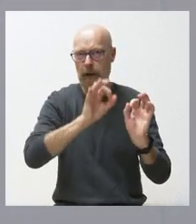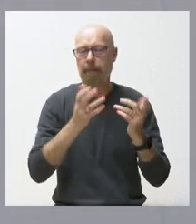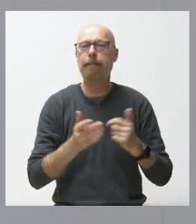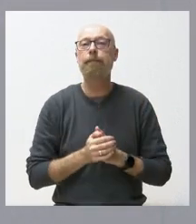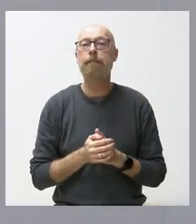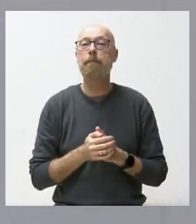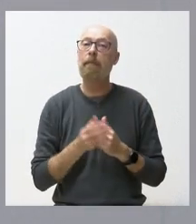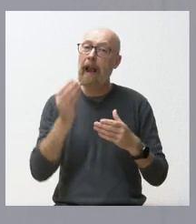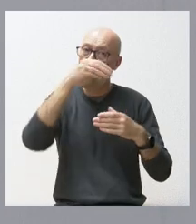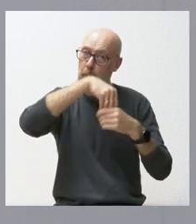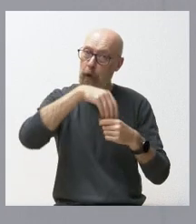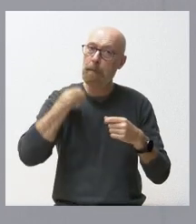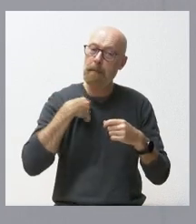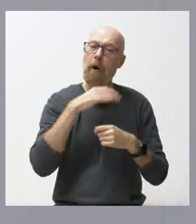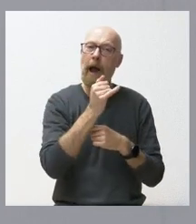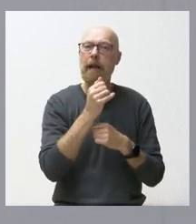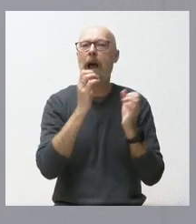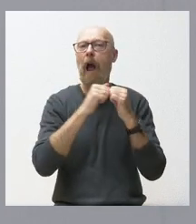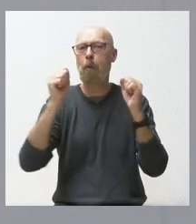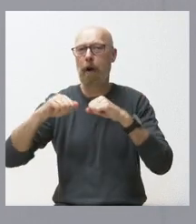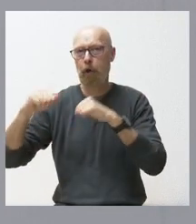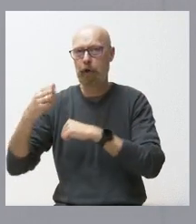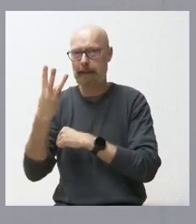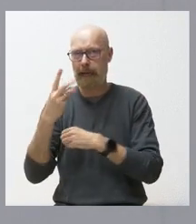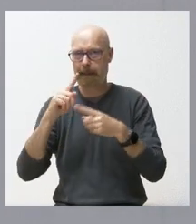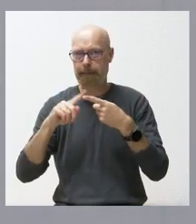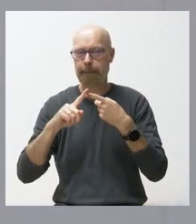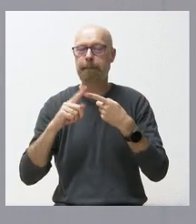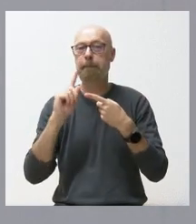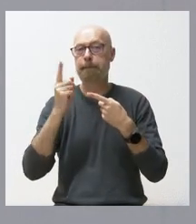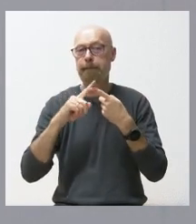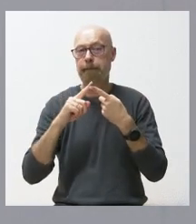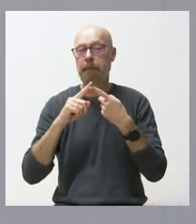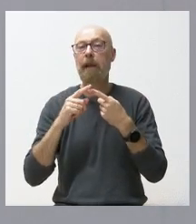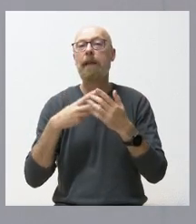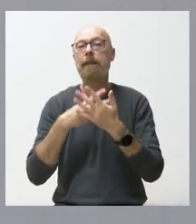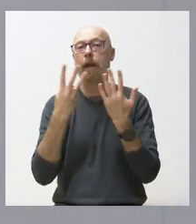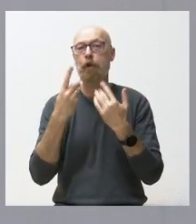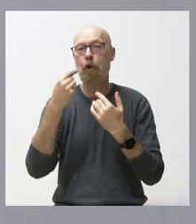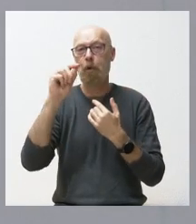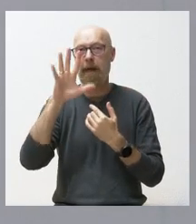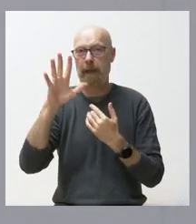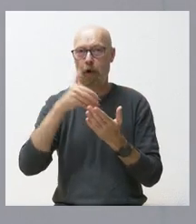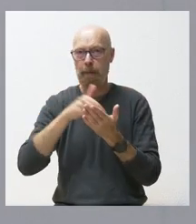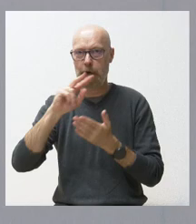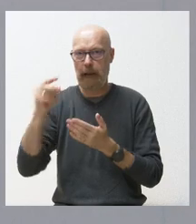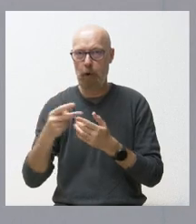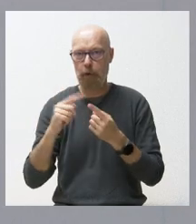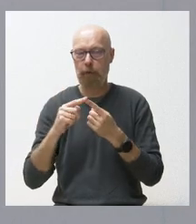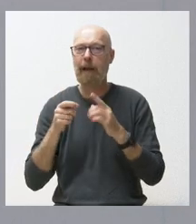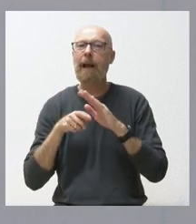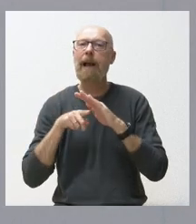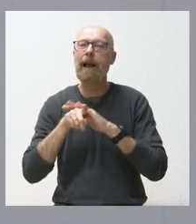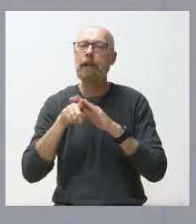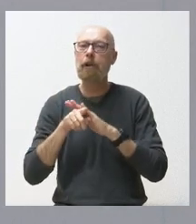tres acuerdos. Un acuerdo por un importe de 18,5 millones de euros para la gestión del servicio